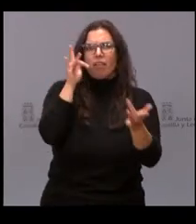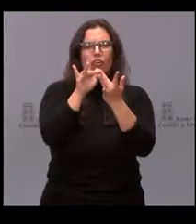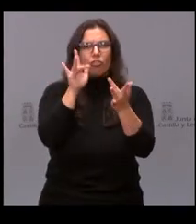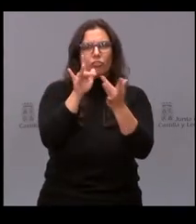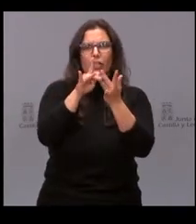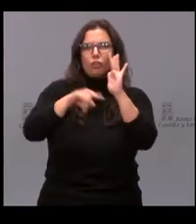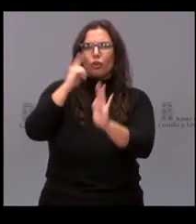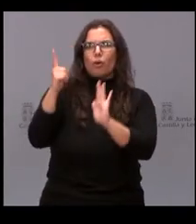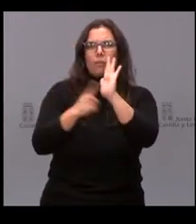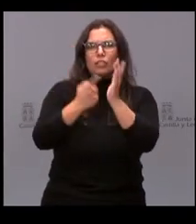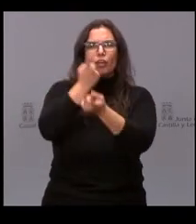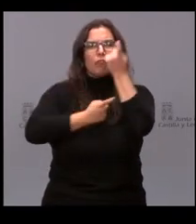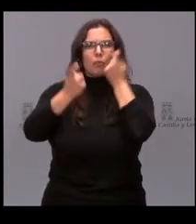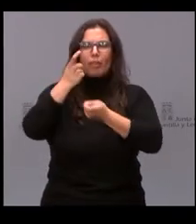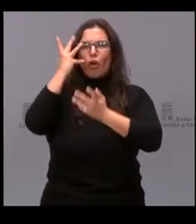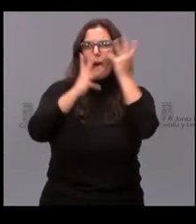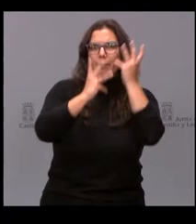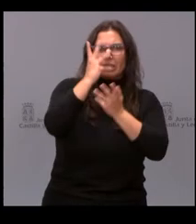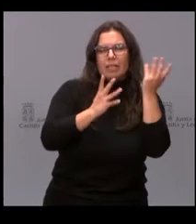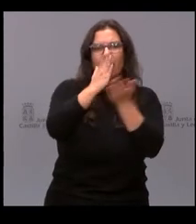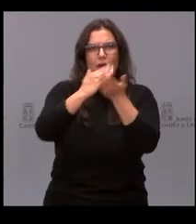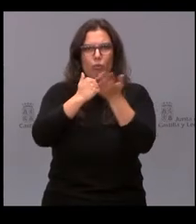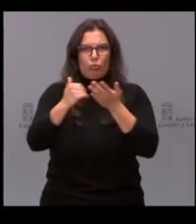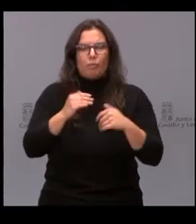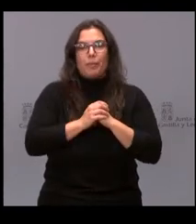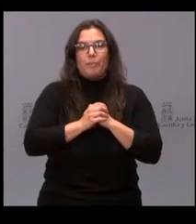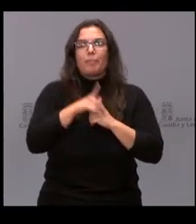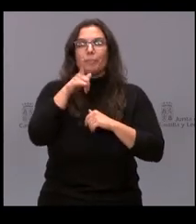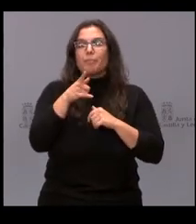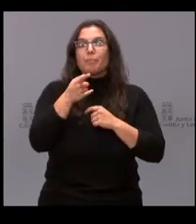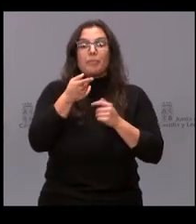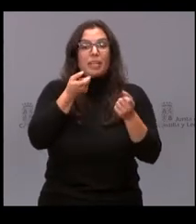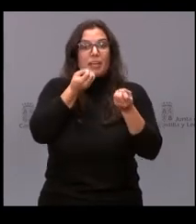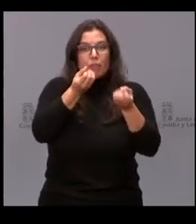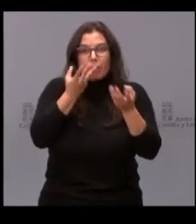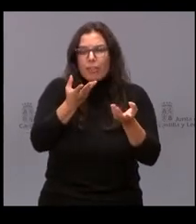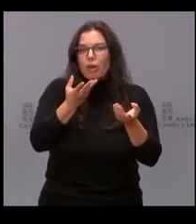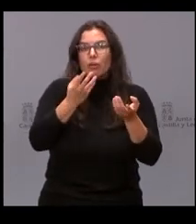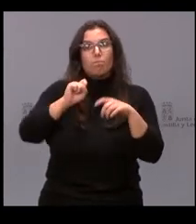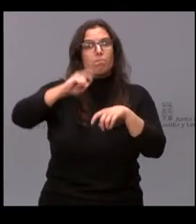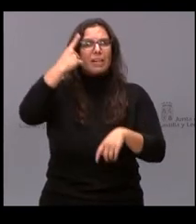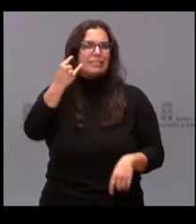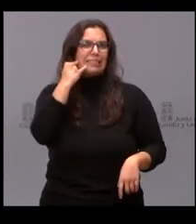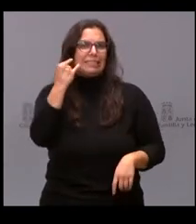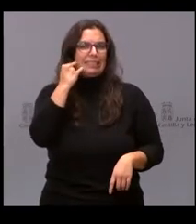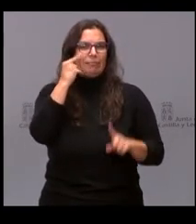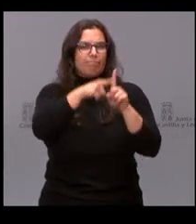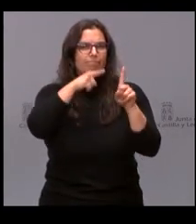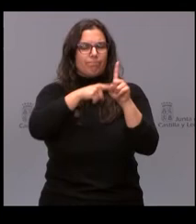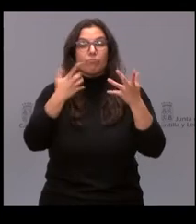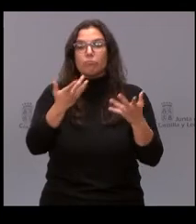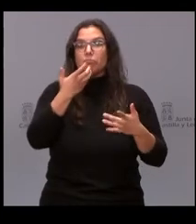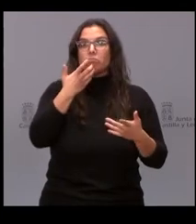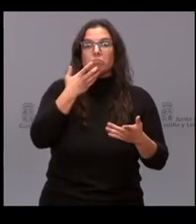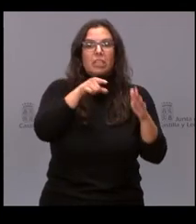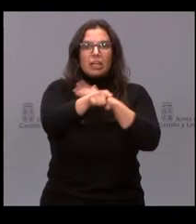a la información administrativa autonómica. Utiliza canales de información, el principal el telefónico y asiste al ciudadano